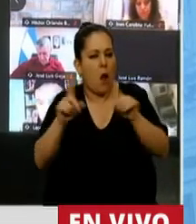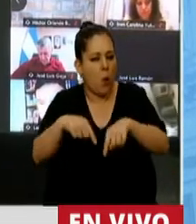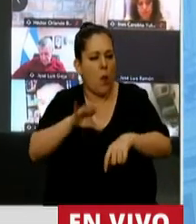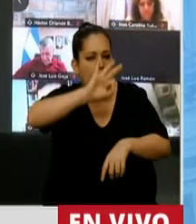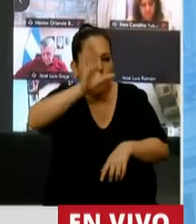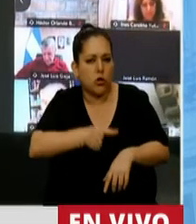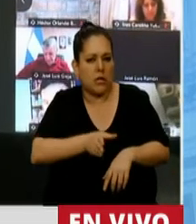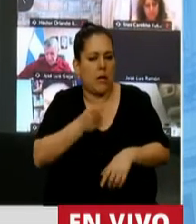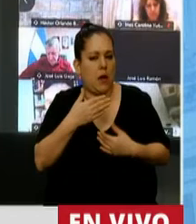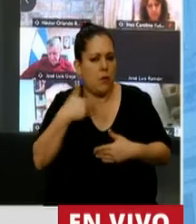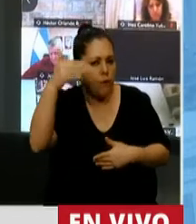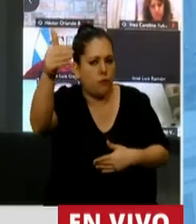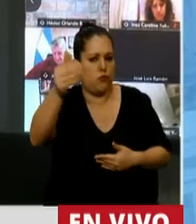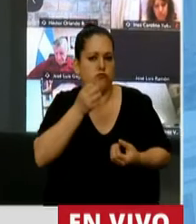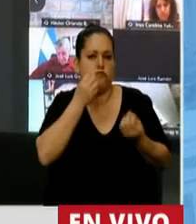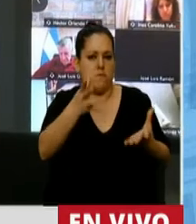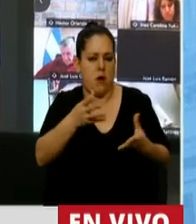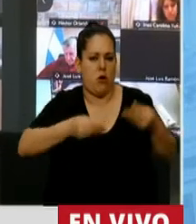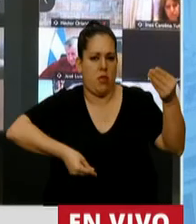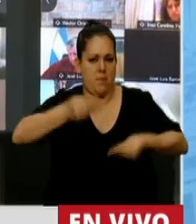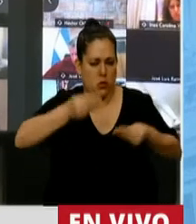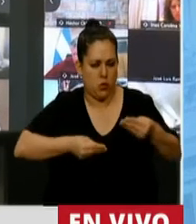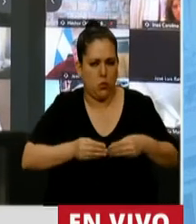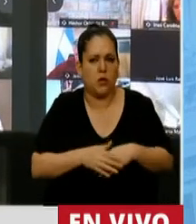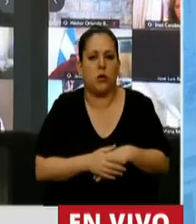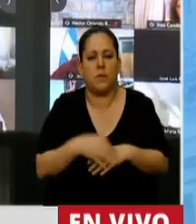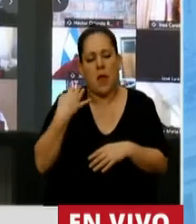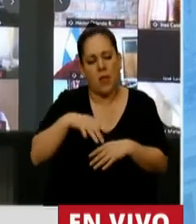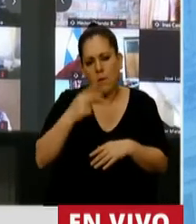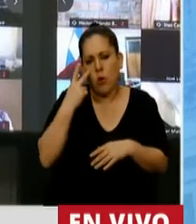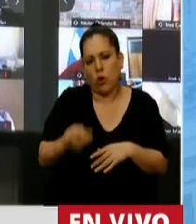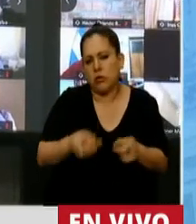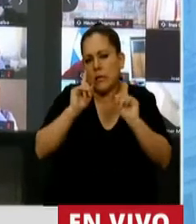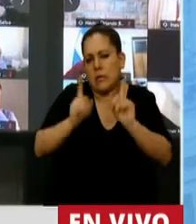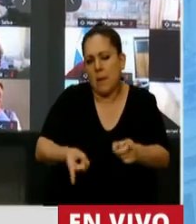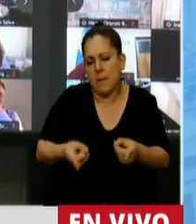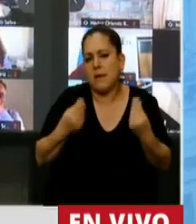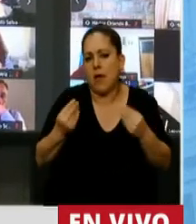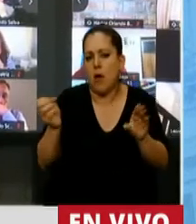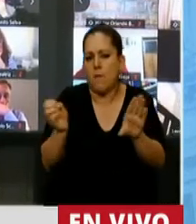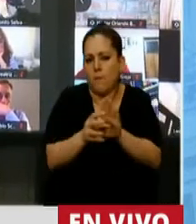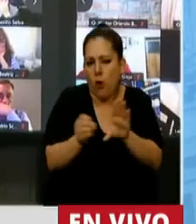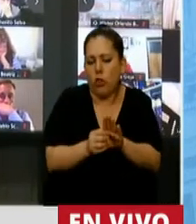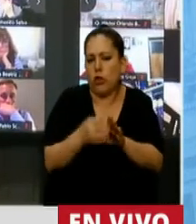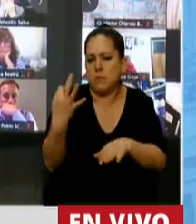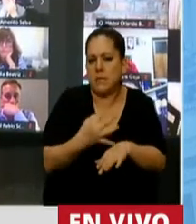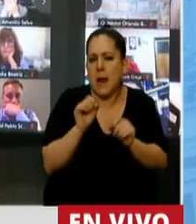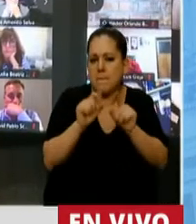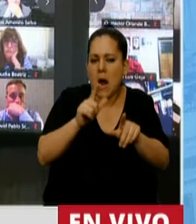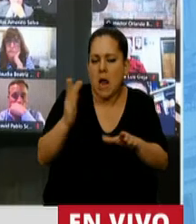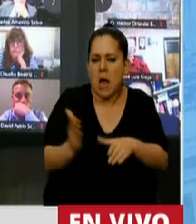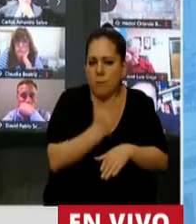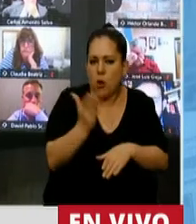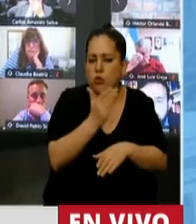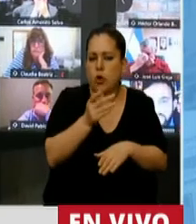porcentual para futuros presupuestos. Debo destacar también lo que va a suceder con el Fondo Especial del Tabaco. Se